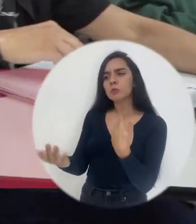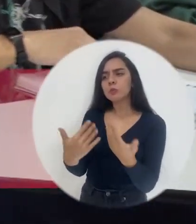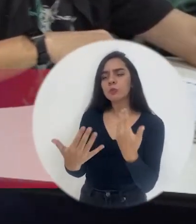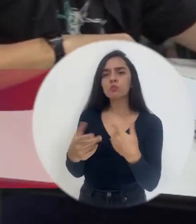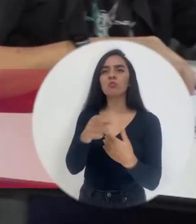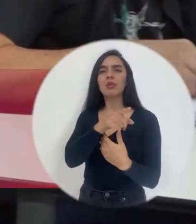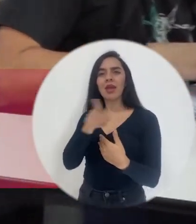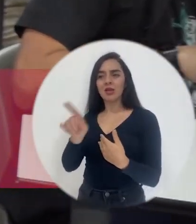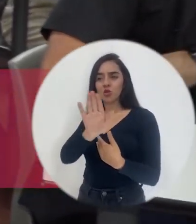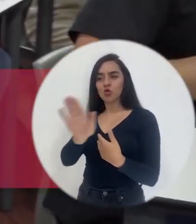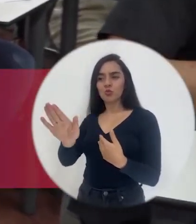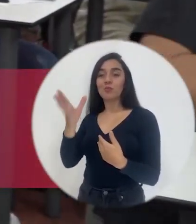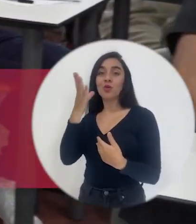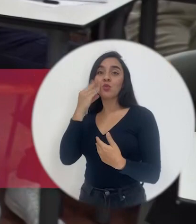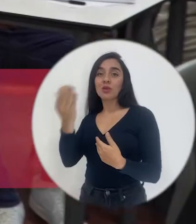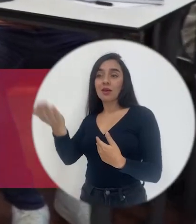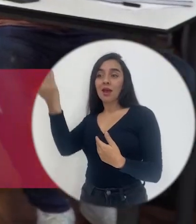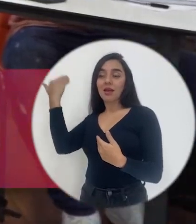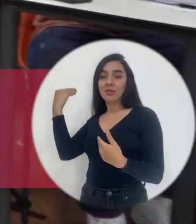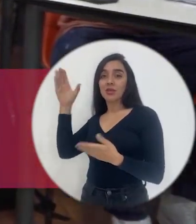de sus experiencias en secundaria,